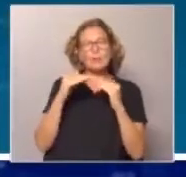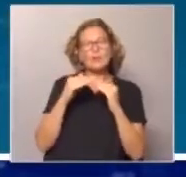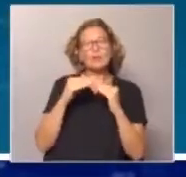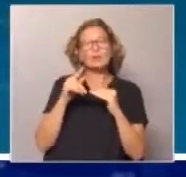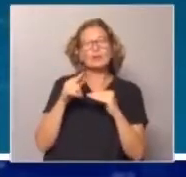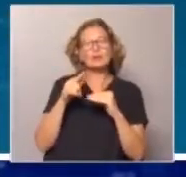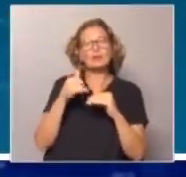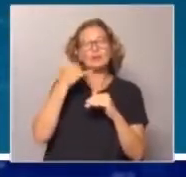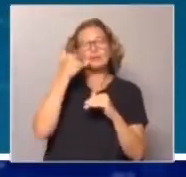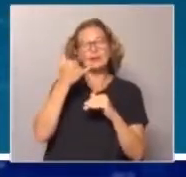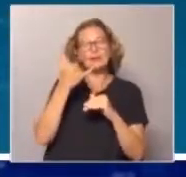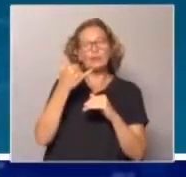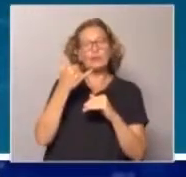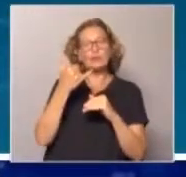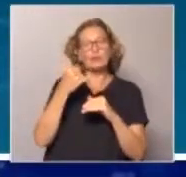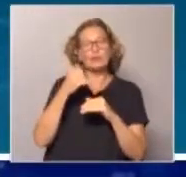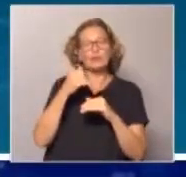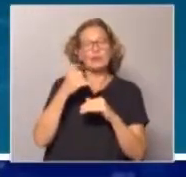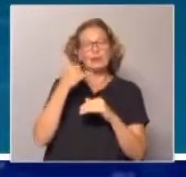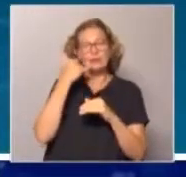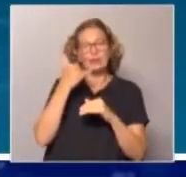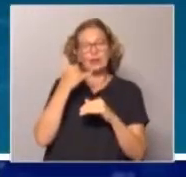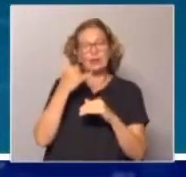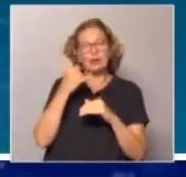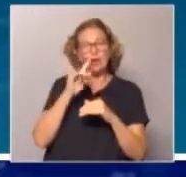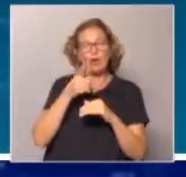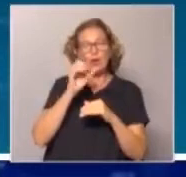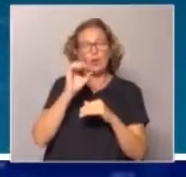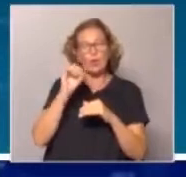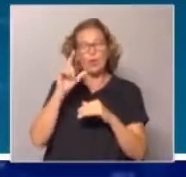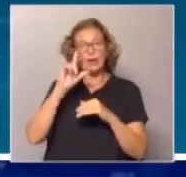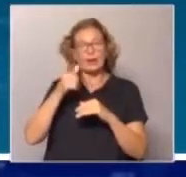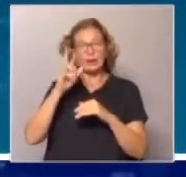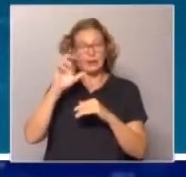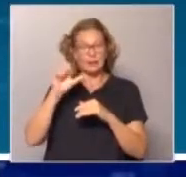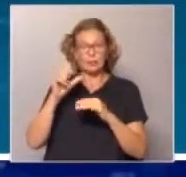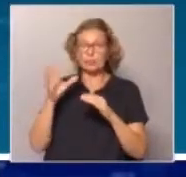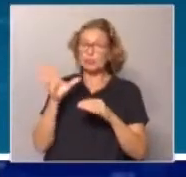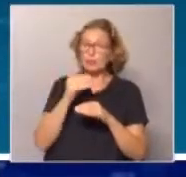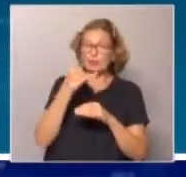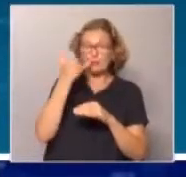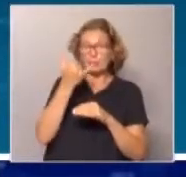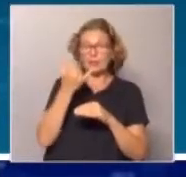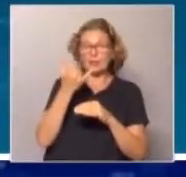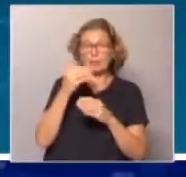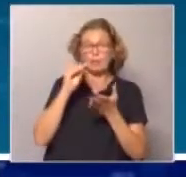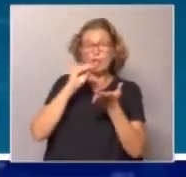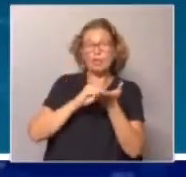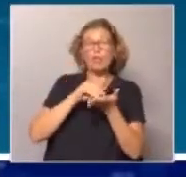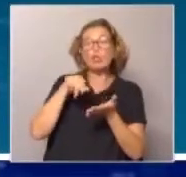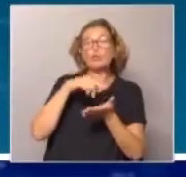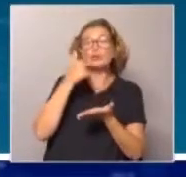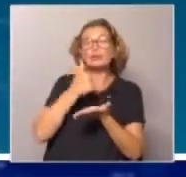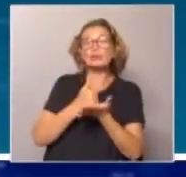de los teléfonos celulares en el mundo. Google todas las semanas hace un reporte de dónde están las